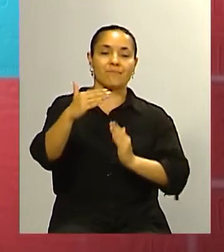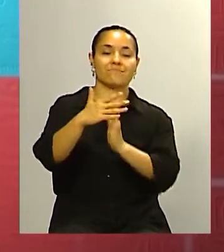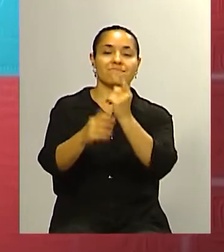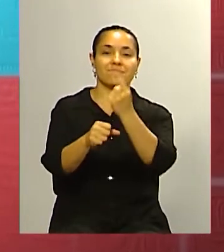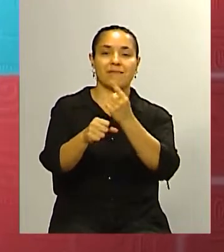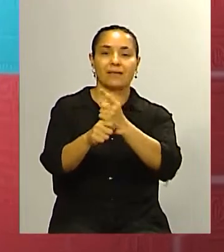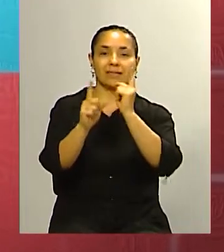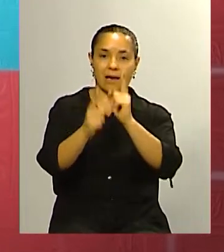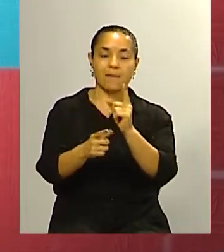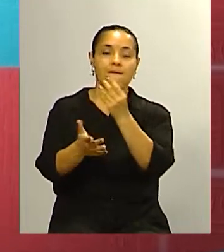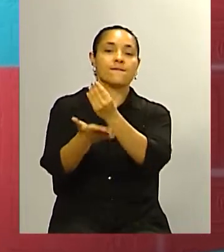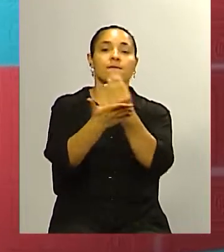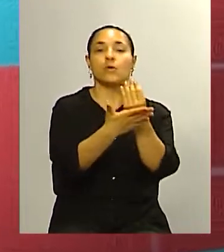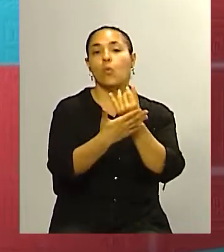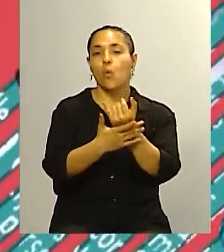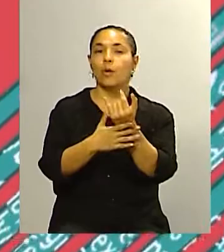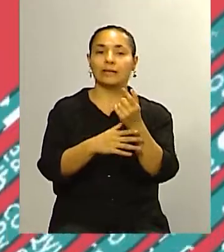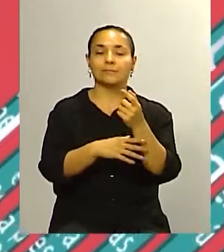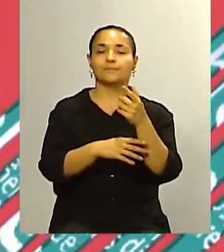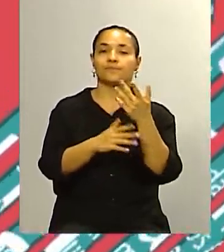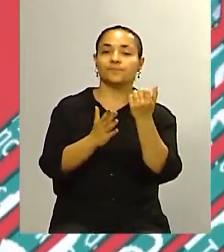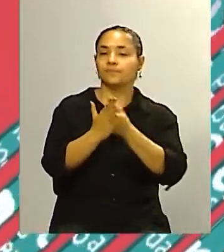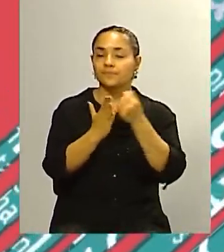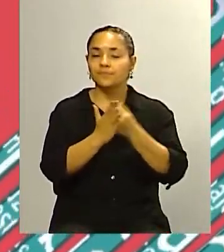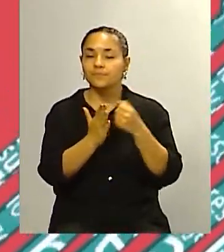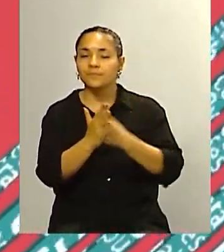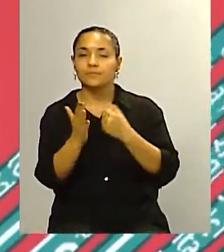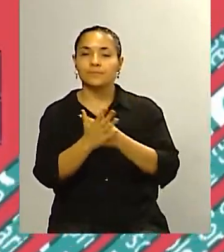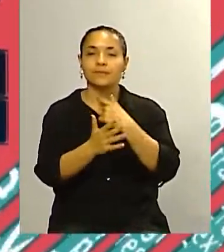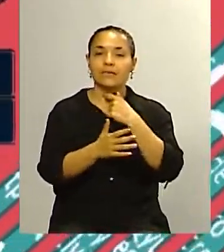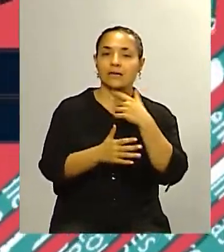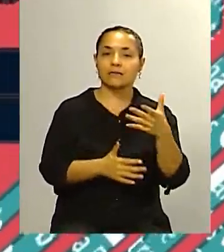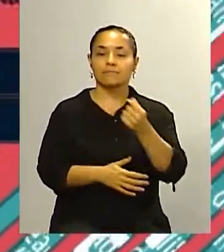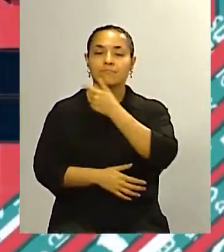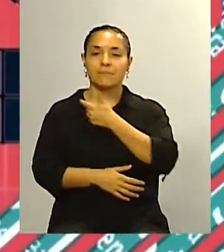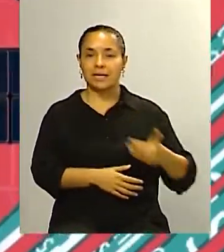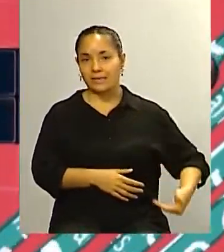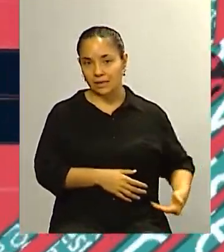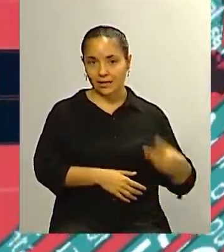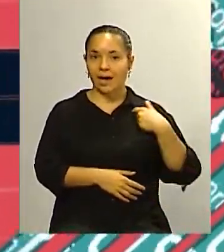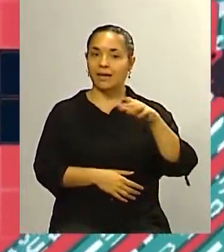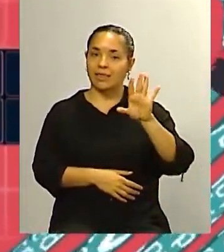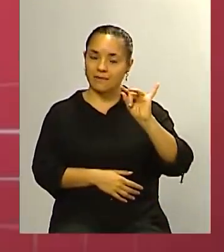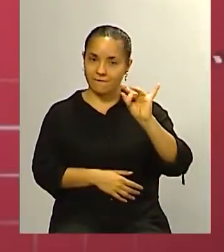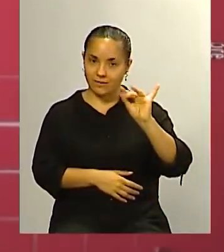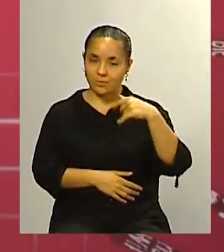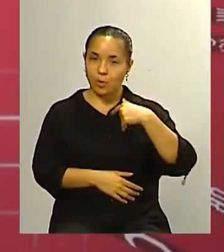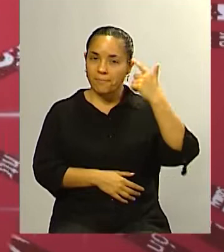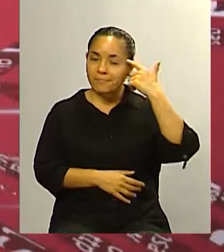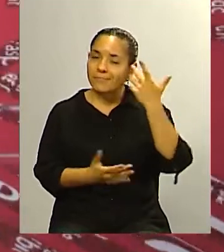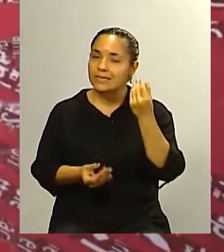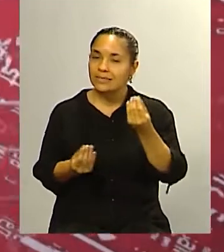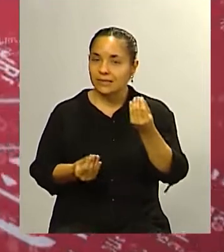figuras que están tal vez buscando llegar también a la posibilidad de una presidencia ¿ahí va a estar complicadito? ¿qué pensás?